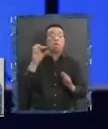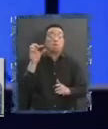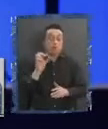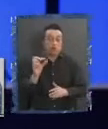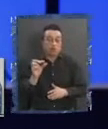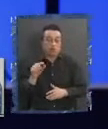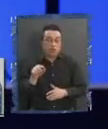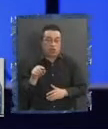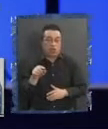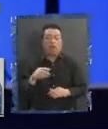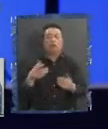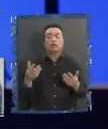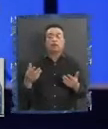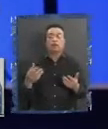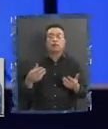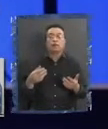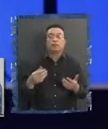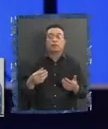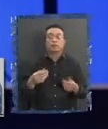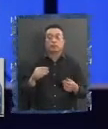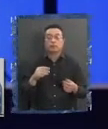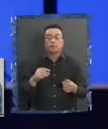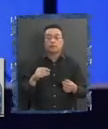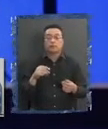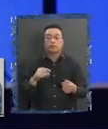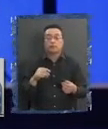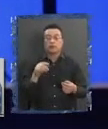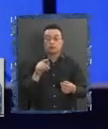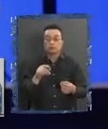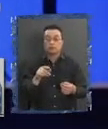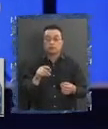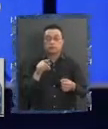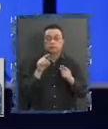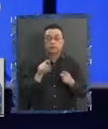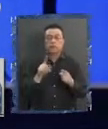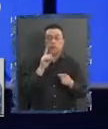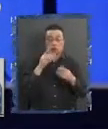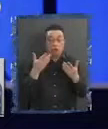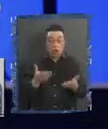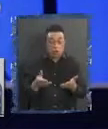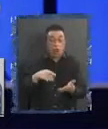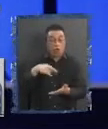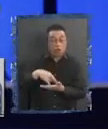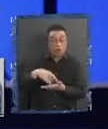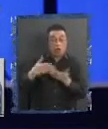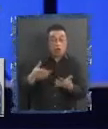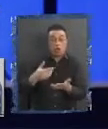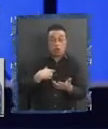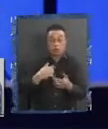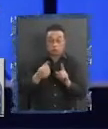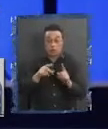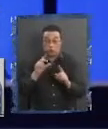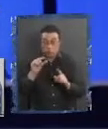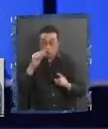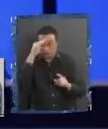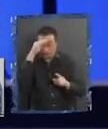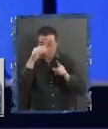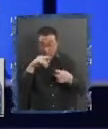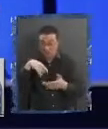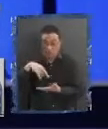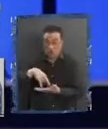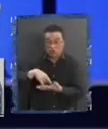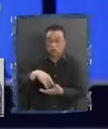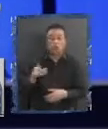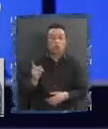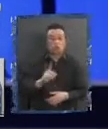que es para la FIA tampoco en el Congreso actual que podría cambiar la Constitución. un tema de confianza en el